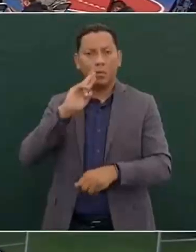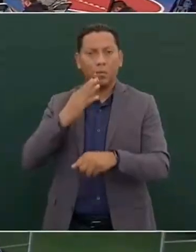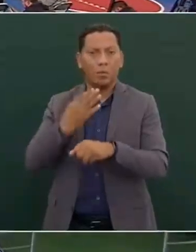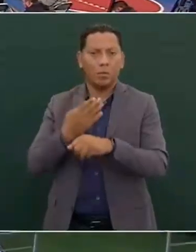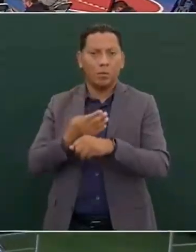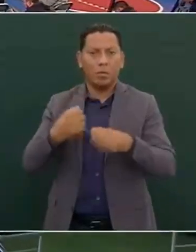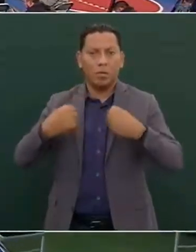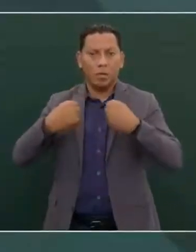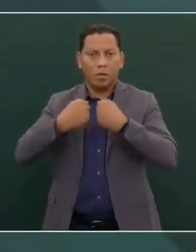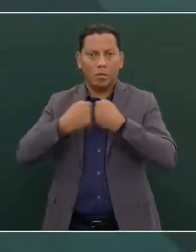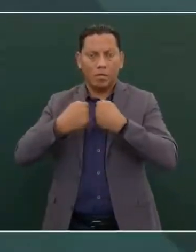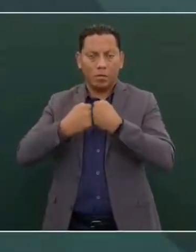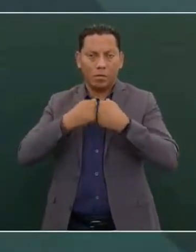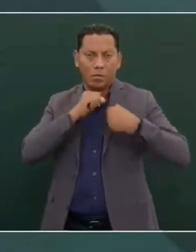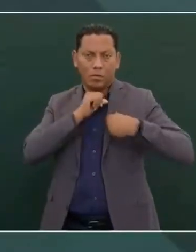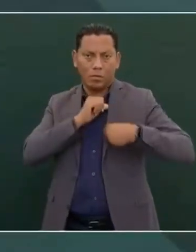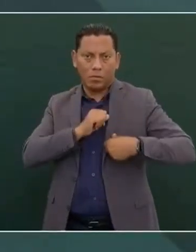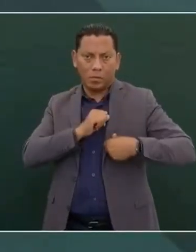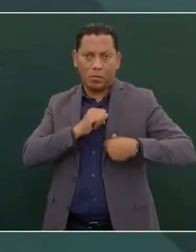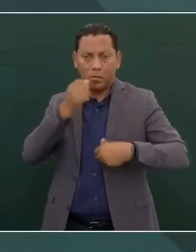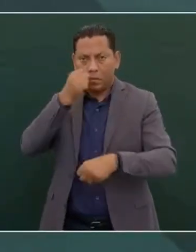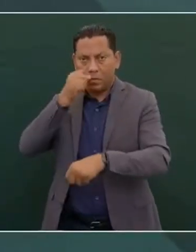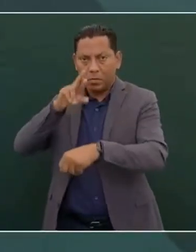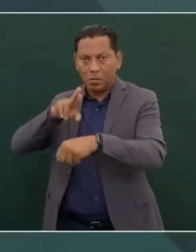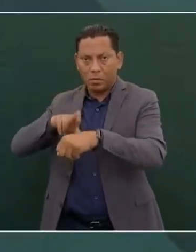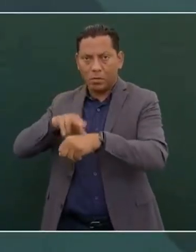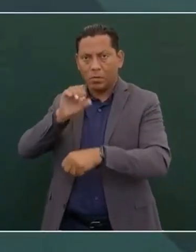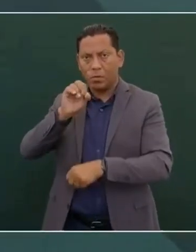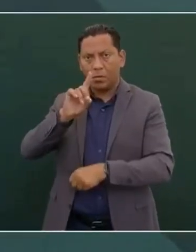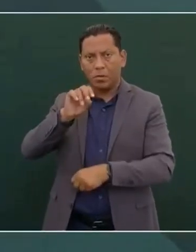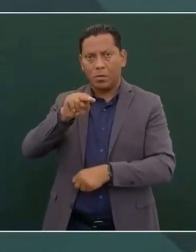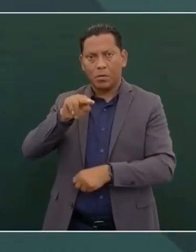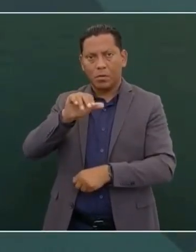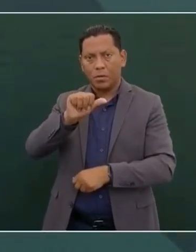frontera las maneja la Secretaría de la Defensa.